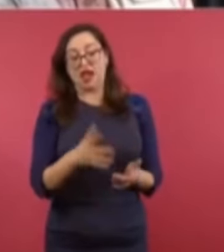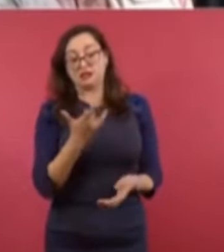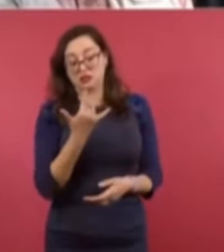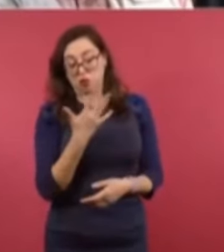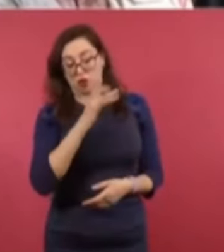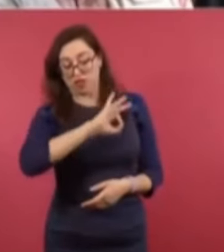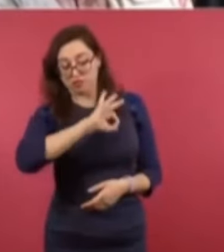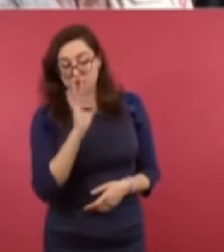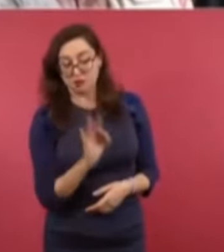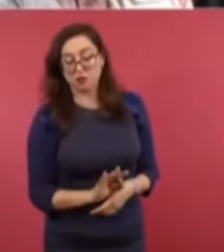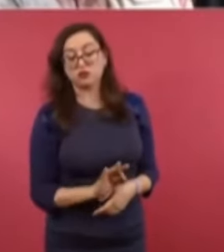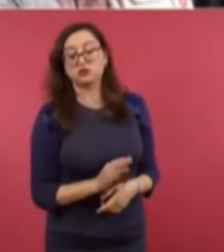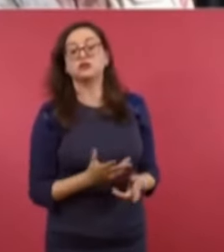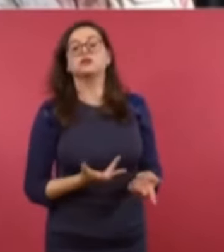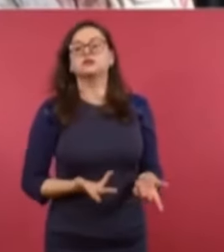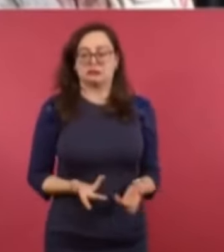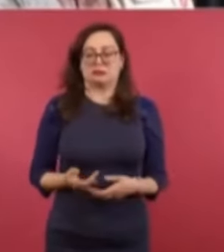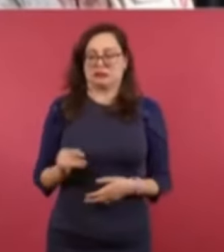sindicato educativo